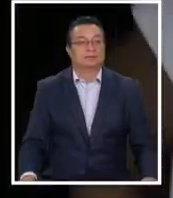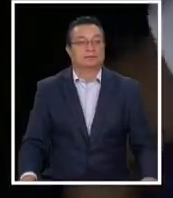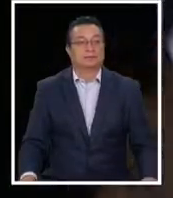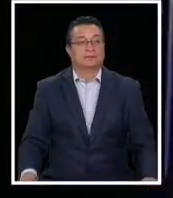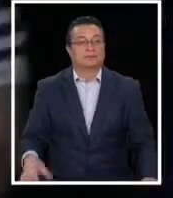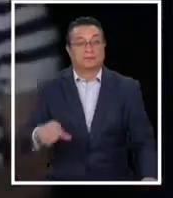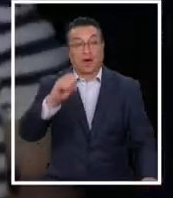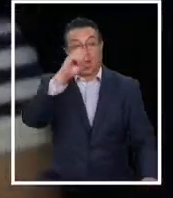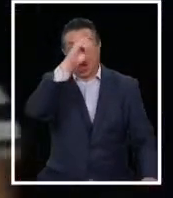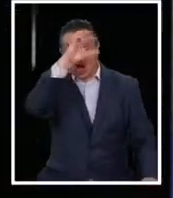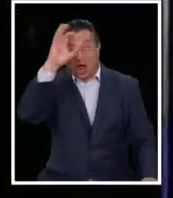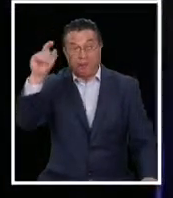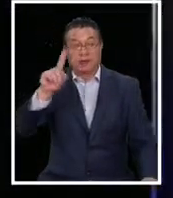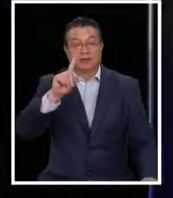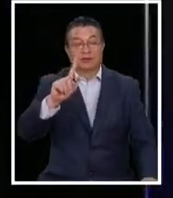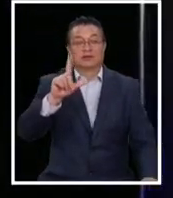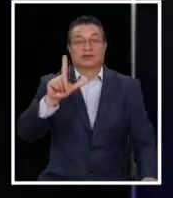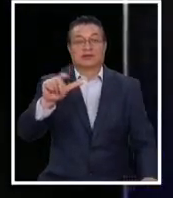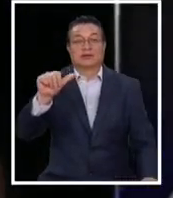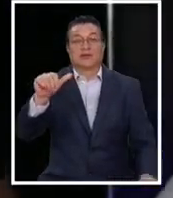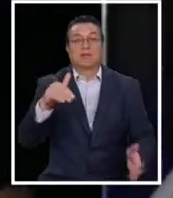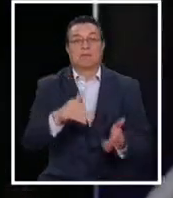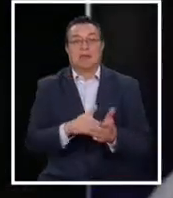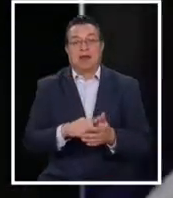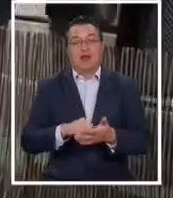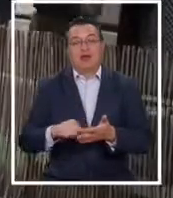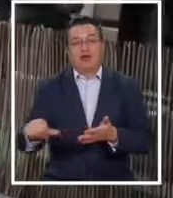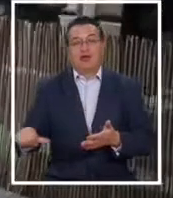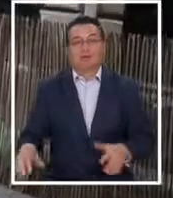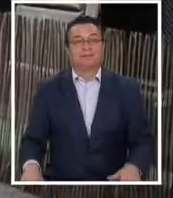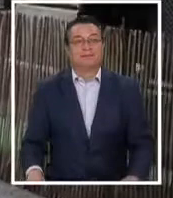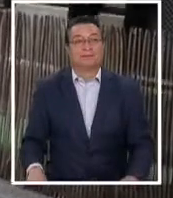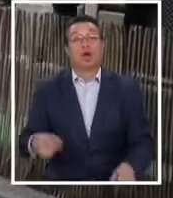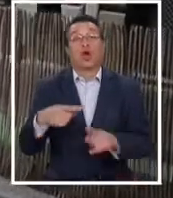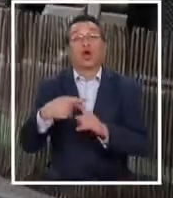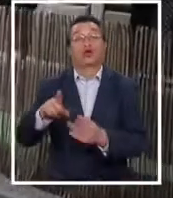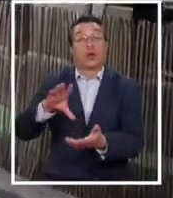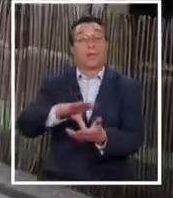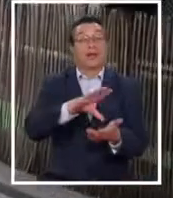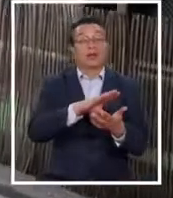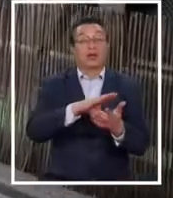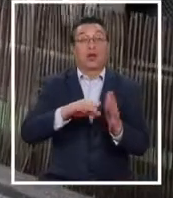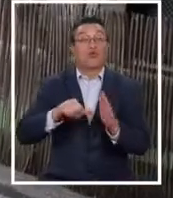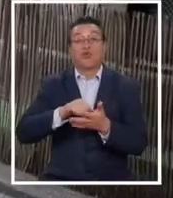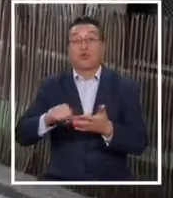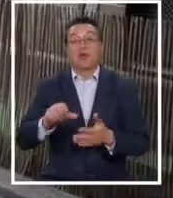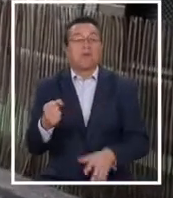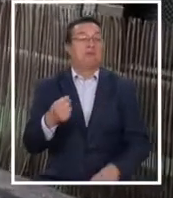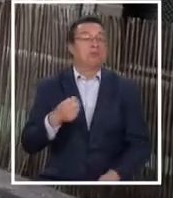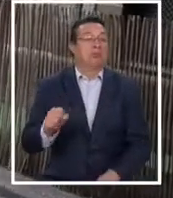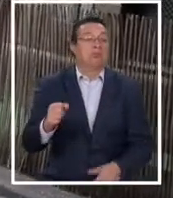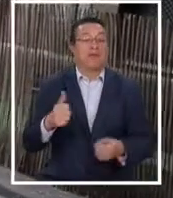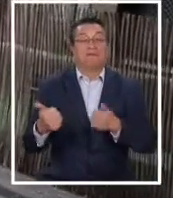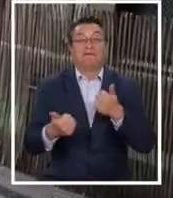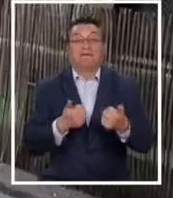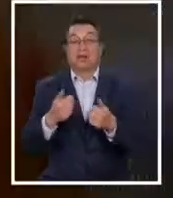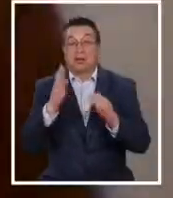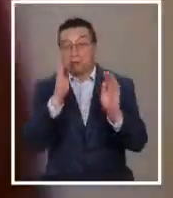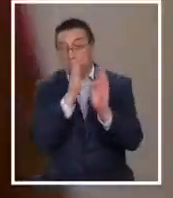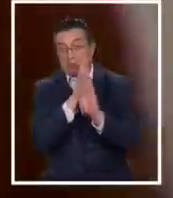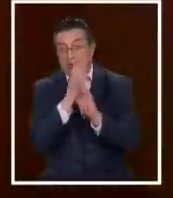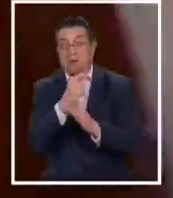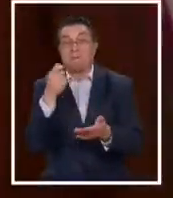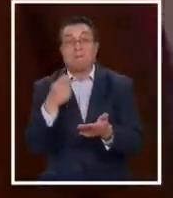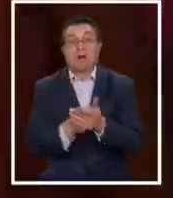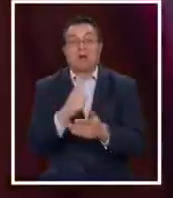Y en Colombia, 176 mil pesos. En otros países, las multas no son suficientes y las fiestas clandestinas se